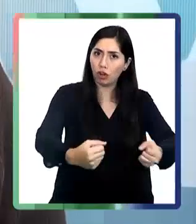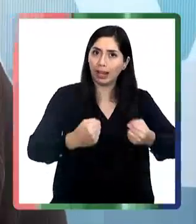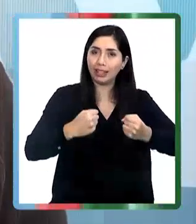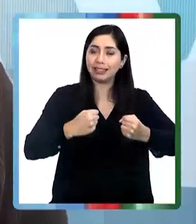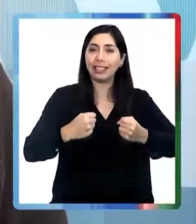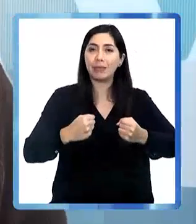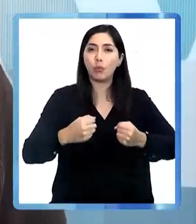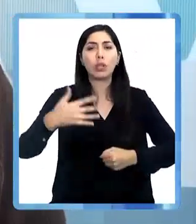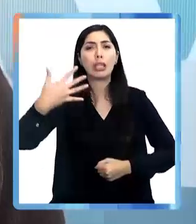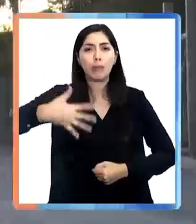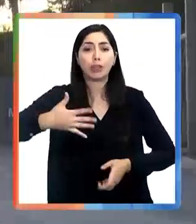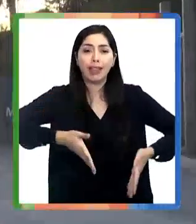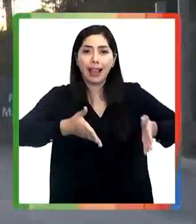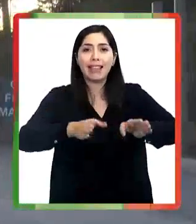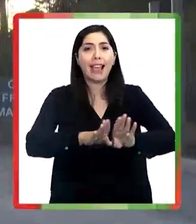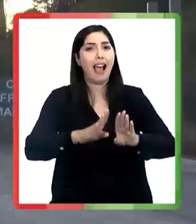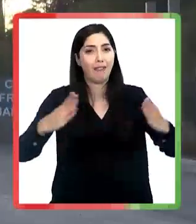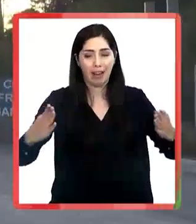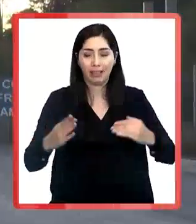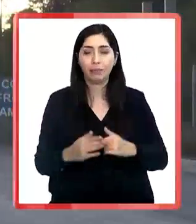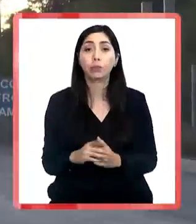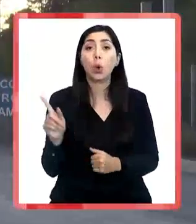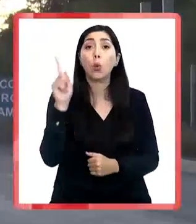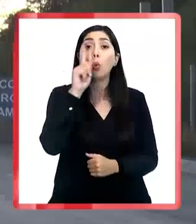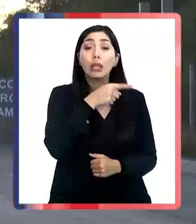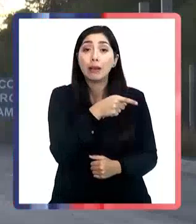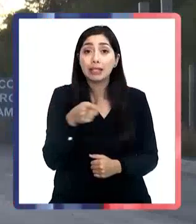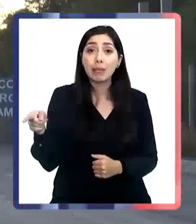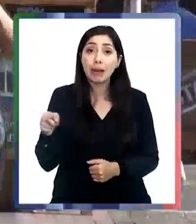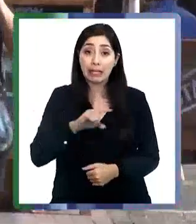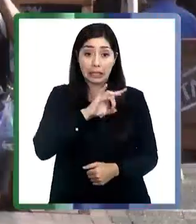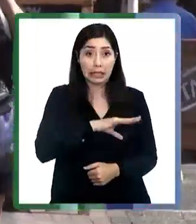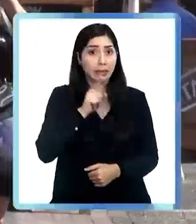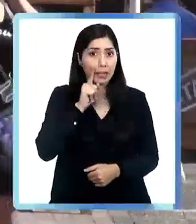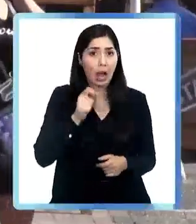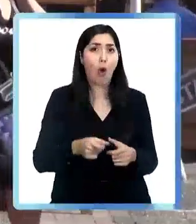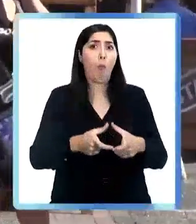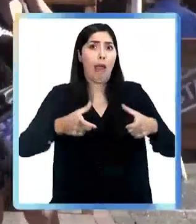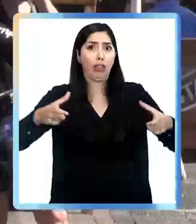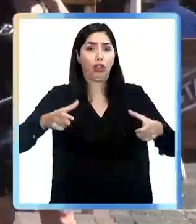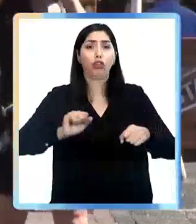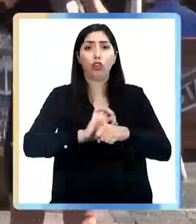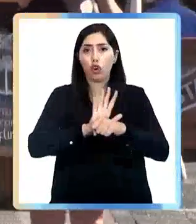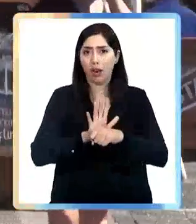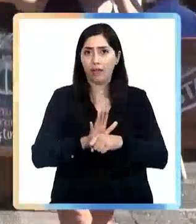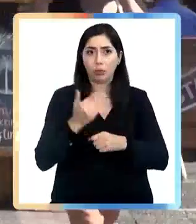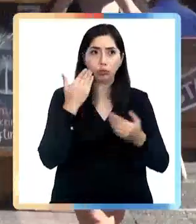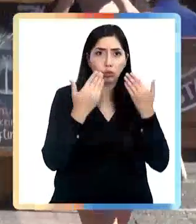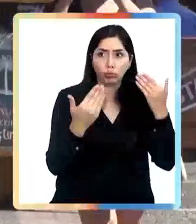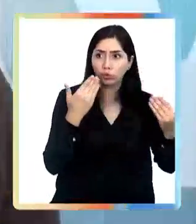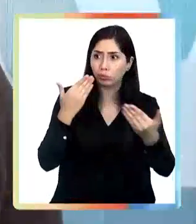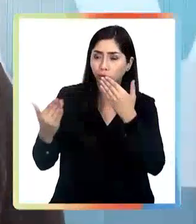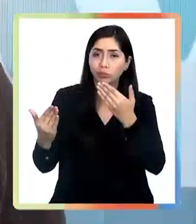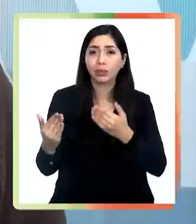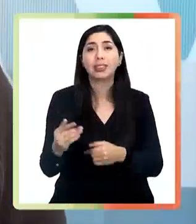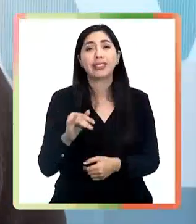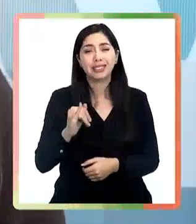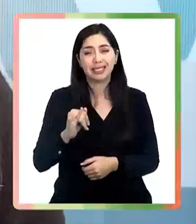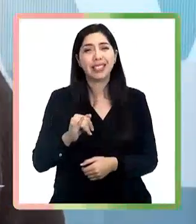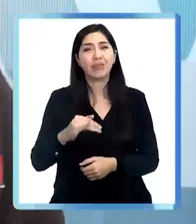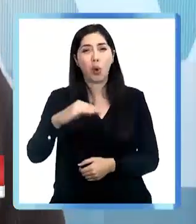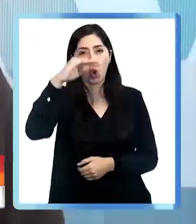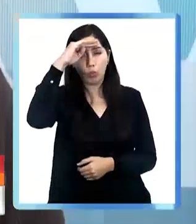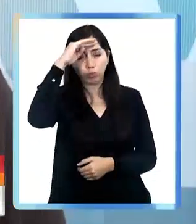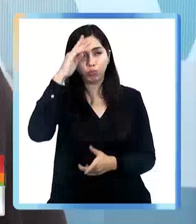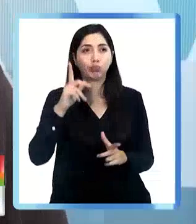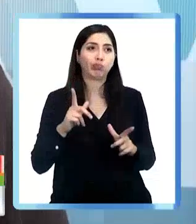primordial que esté abierto. Las últimas semanas Chile ha presentado un aumento de contagios por coronavirus. Nos hemos confiado un poco y